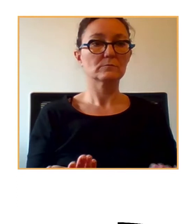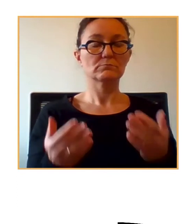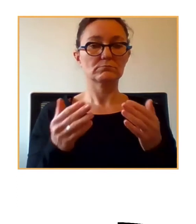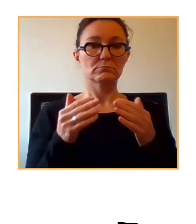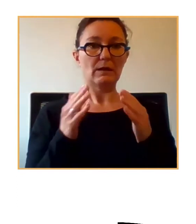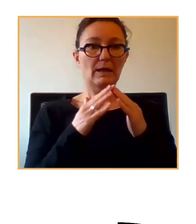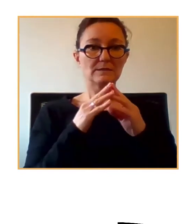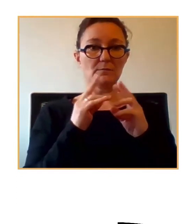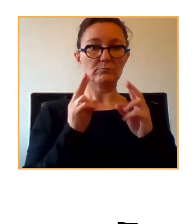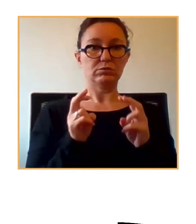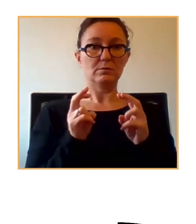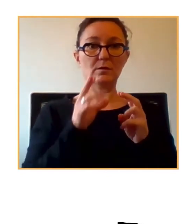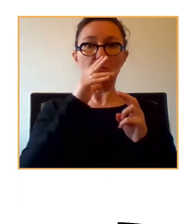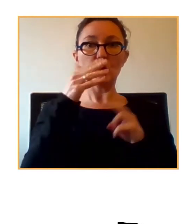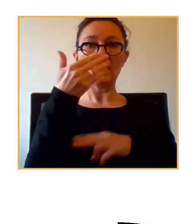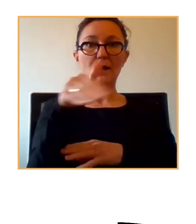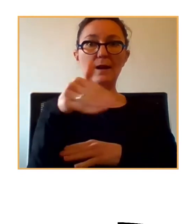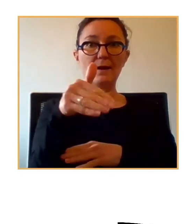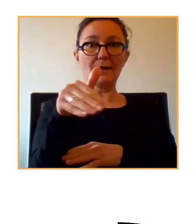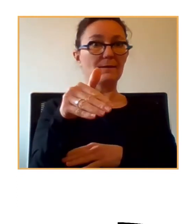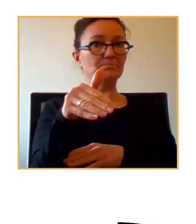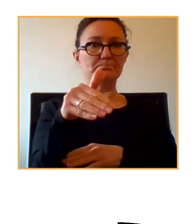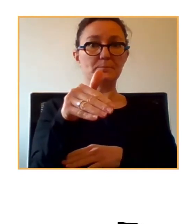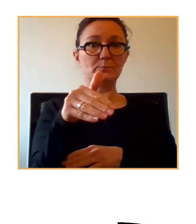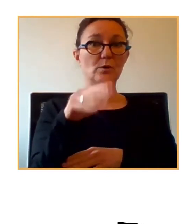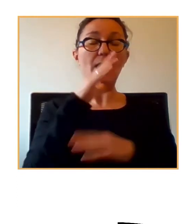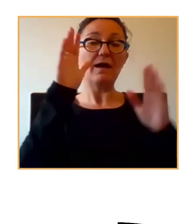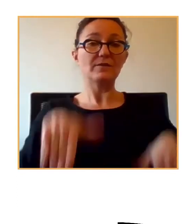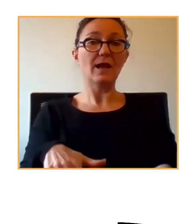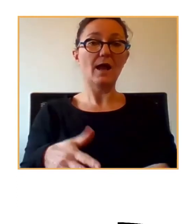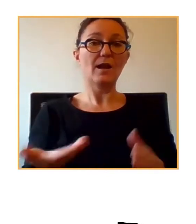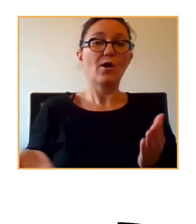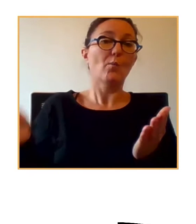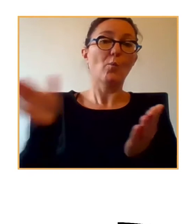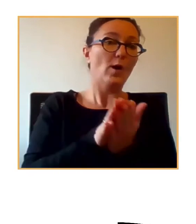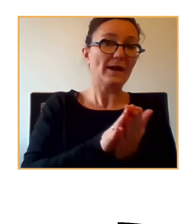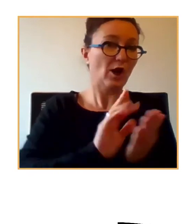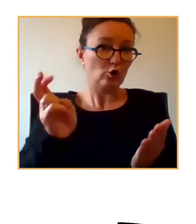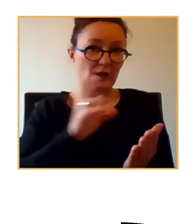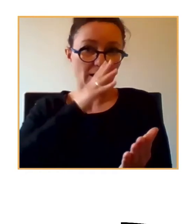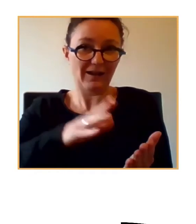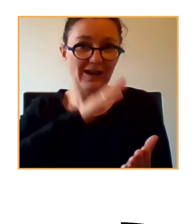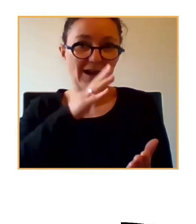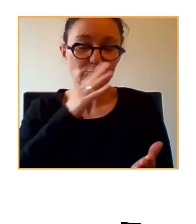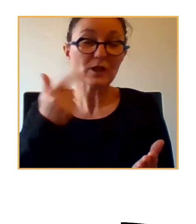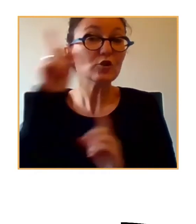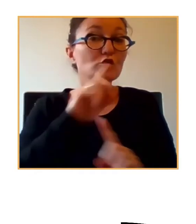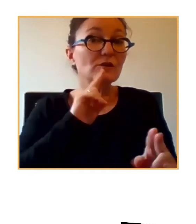porque entonces moviremos de otra cosa. ¿Vale? No sé si era por ahí por donde iba la pregunta, ¿vale? Muchísimas gracias.